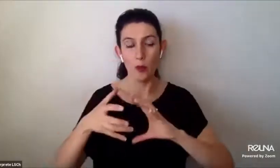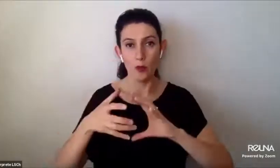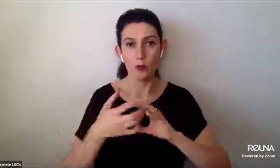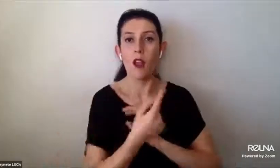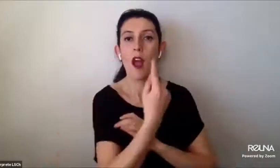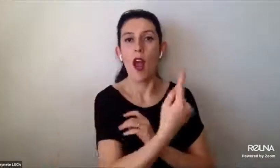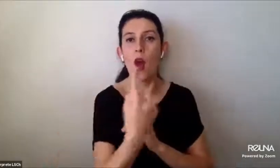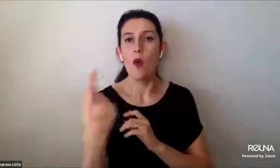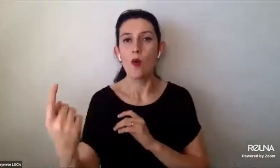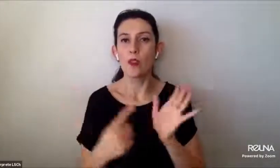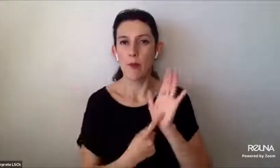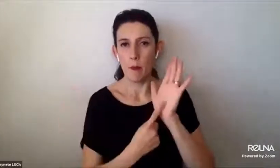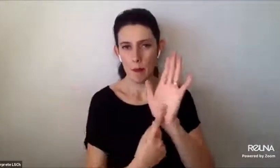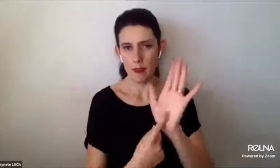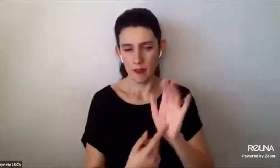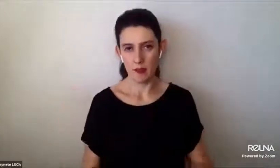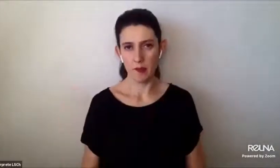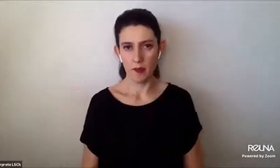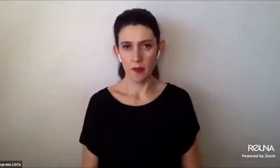función de estas partes.